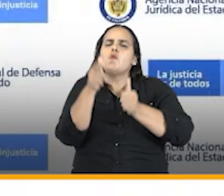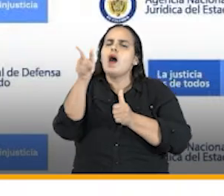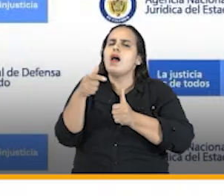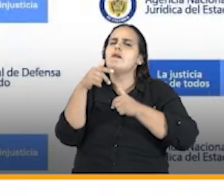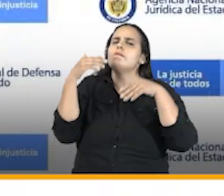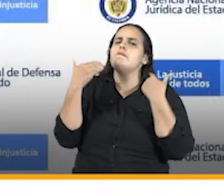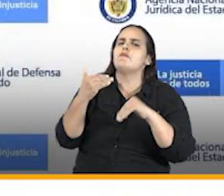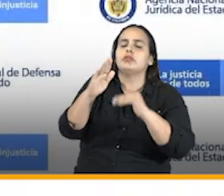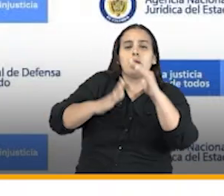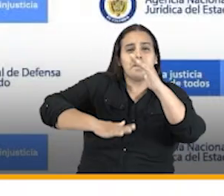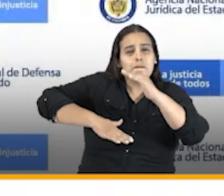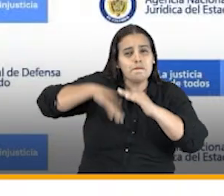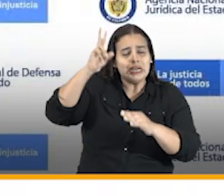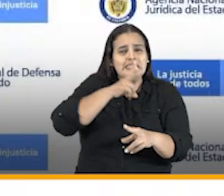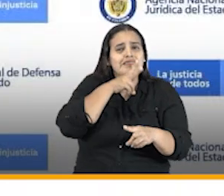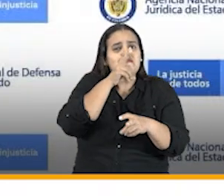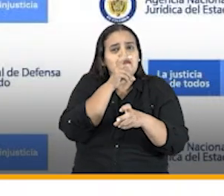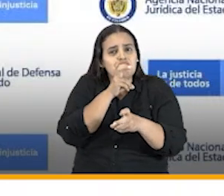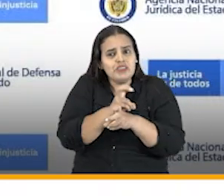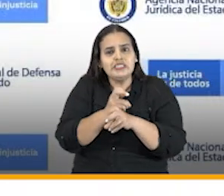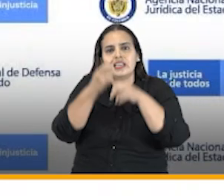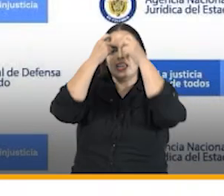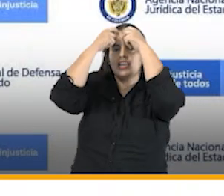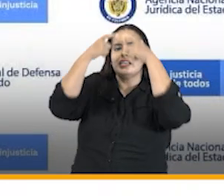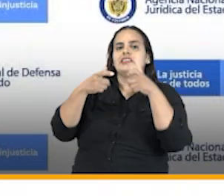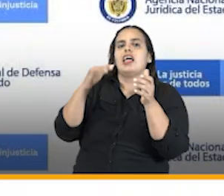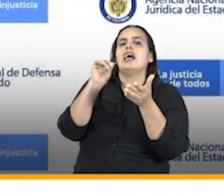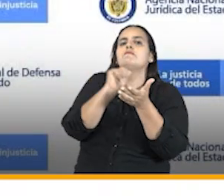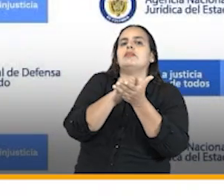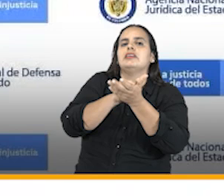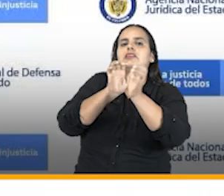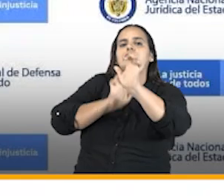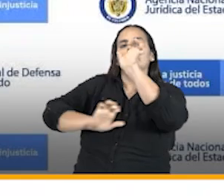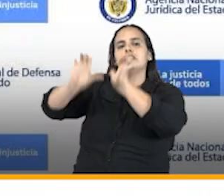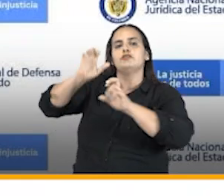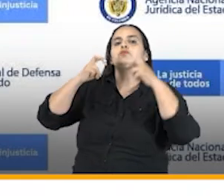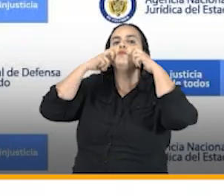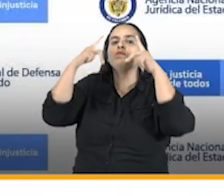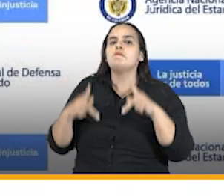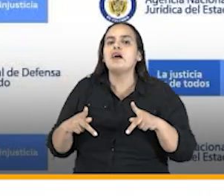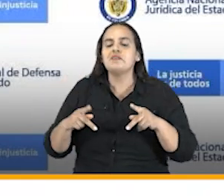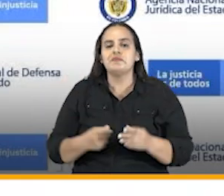procesos más difíciles que afronta el estado en materia de derechos humanos?